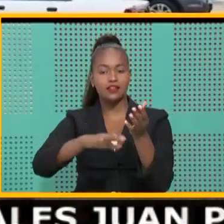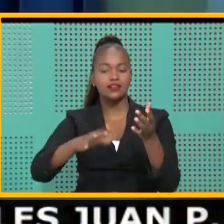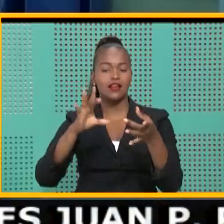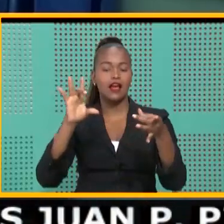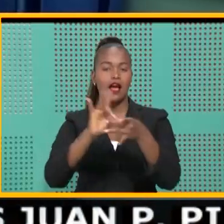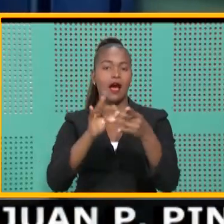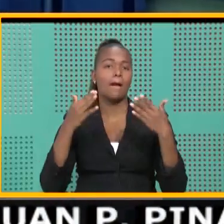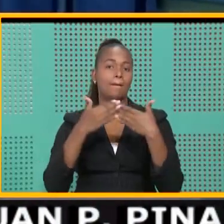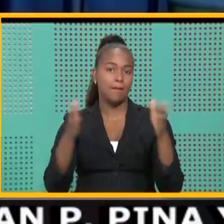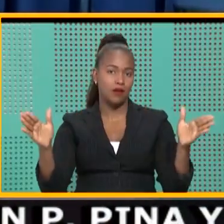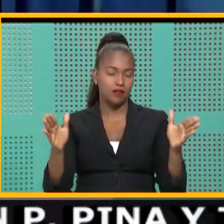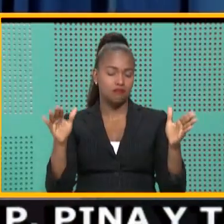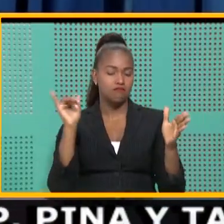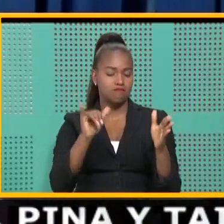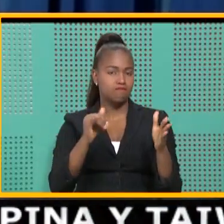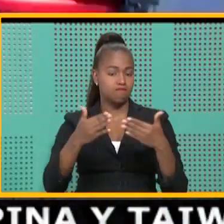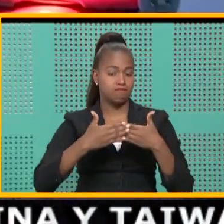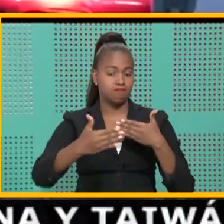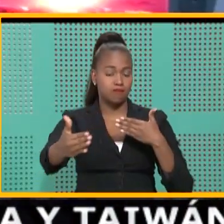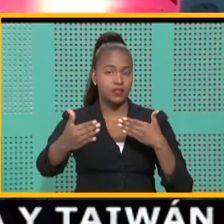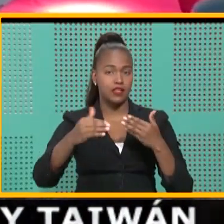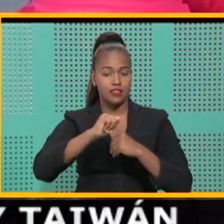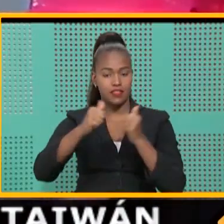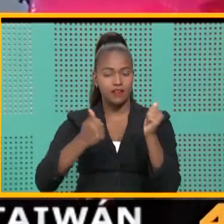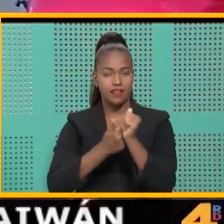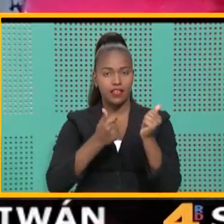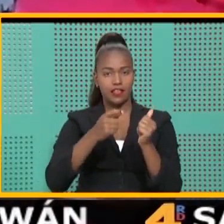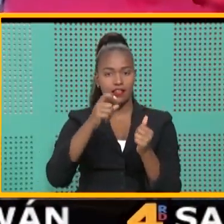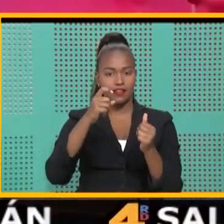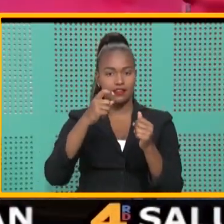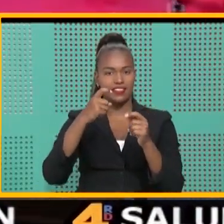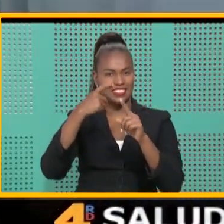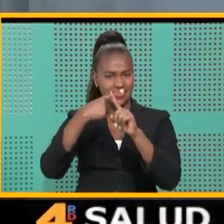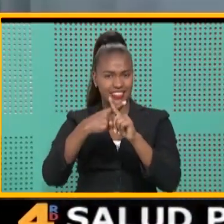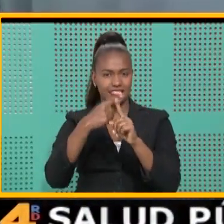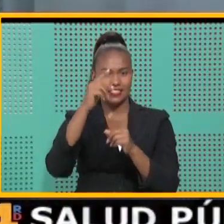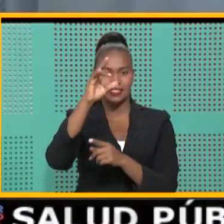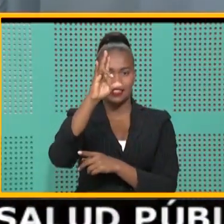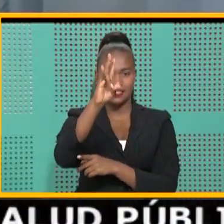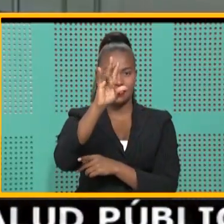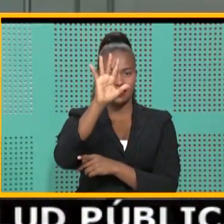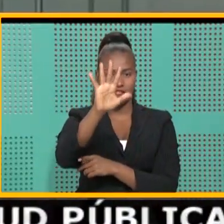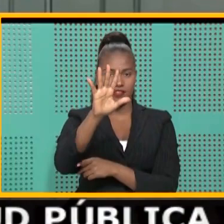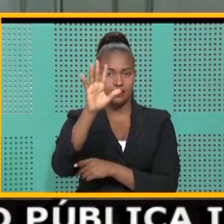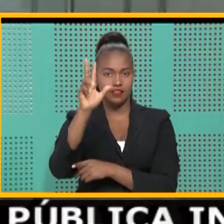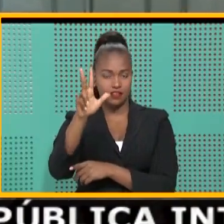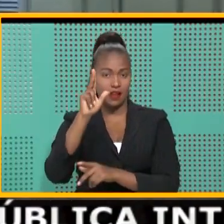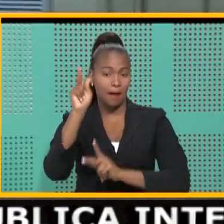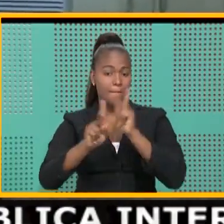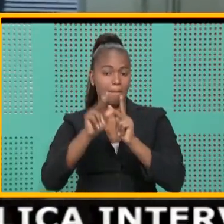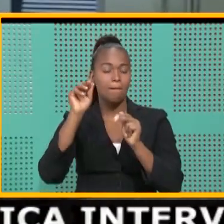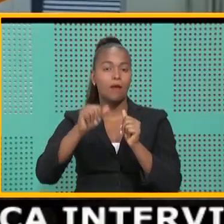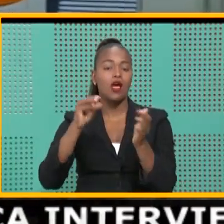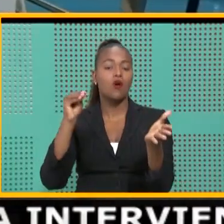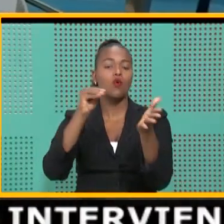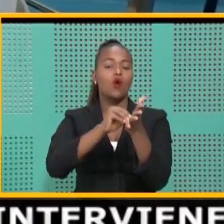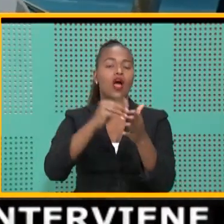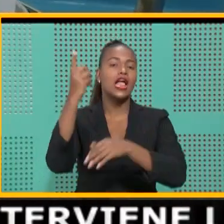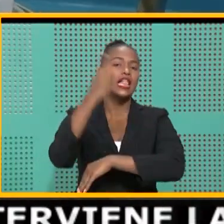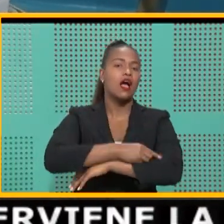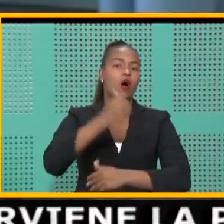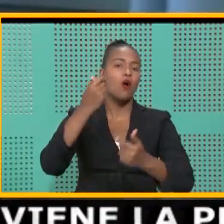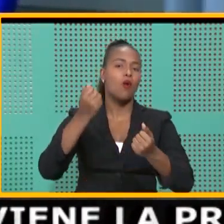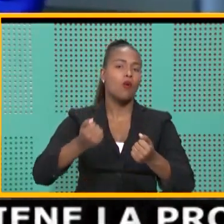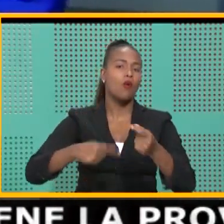pública. En lo adelante, a través del asterisco 753, los usuarios podrán agendar sus citas en los